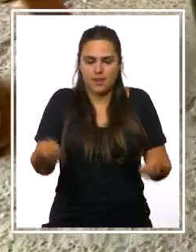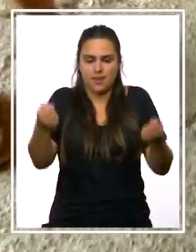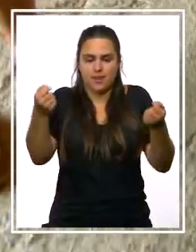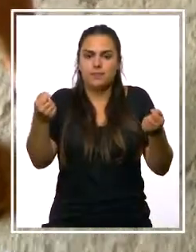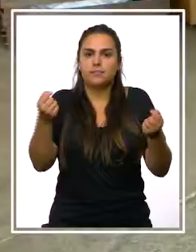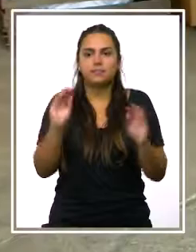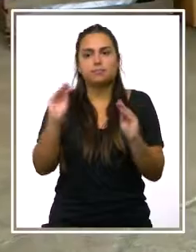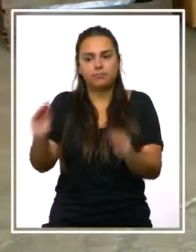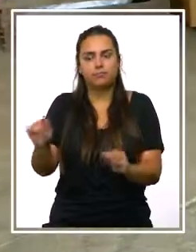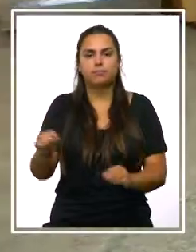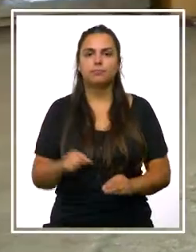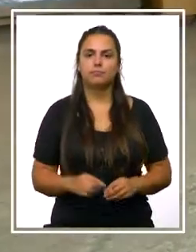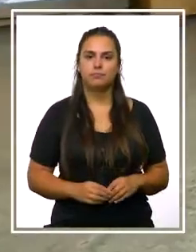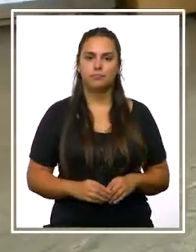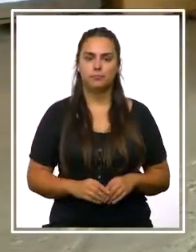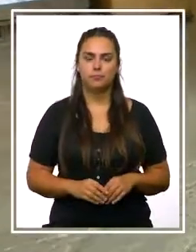y las va a colocar aquí.